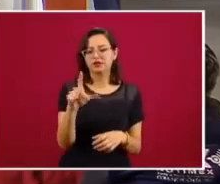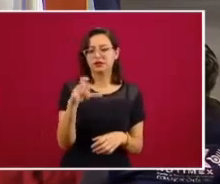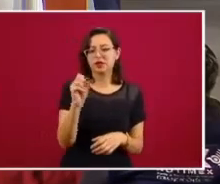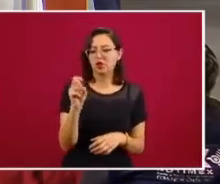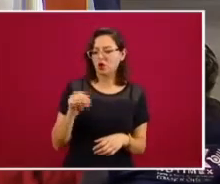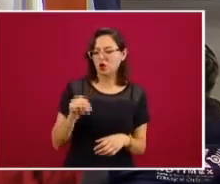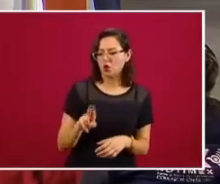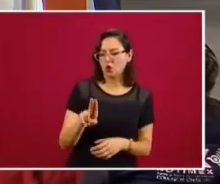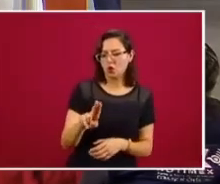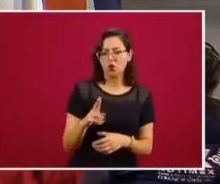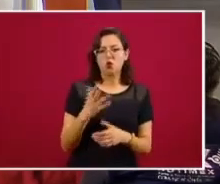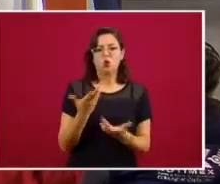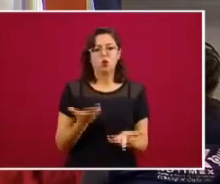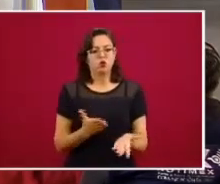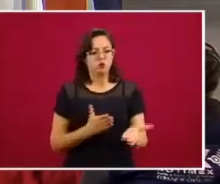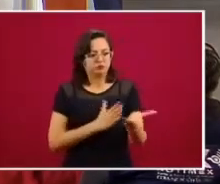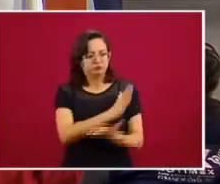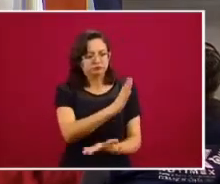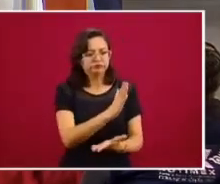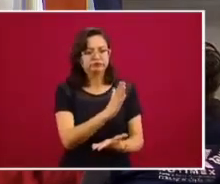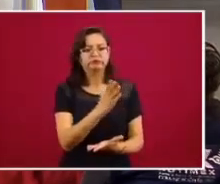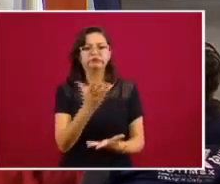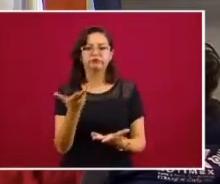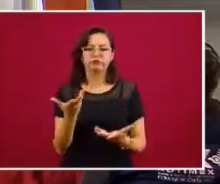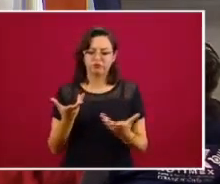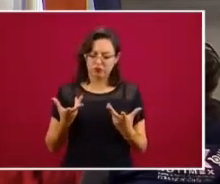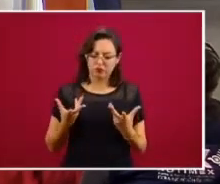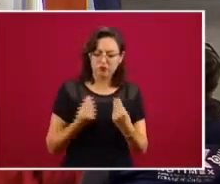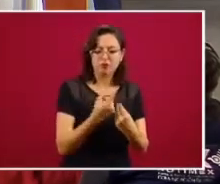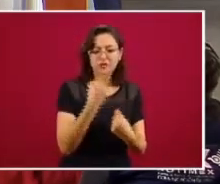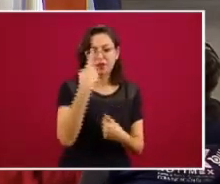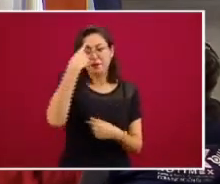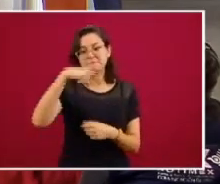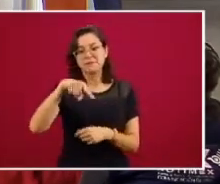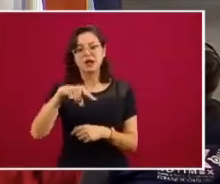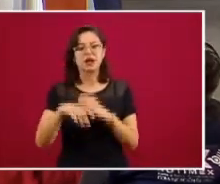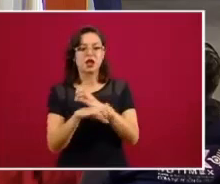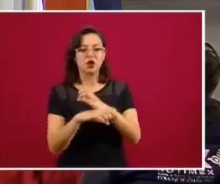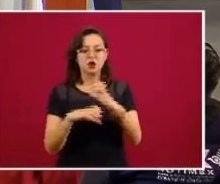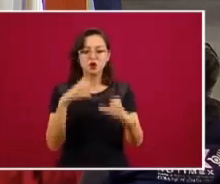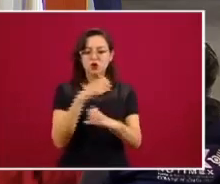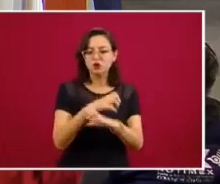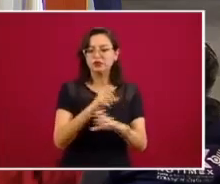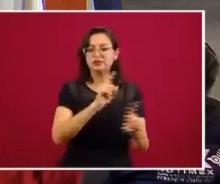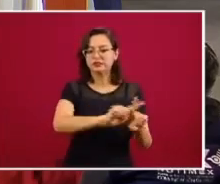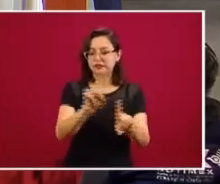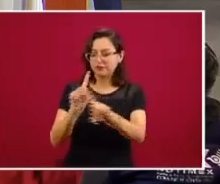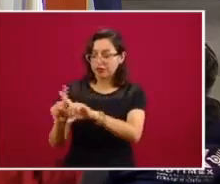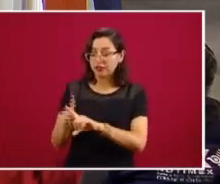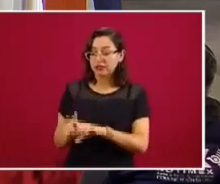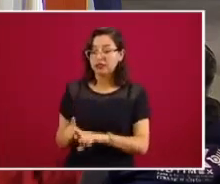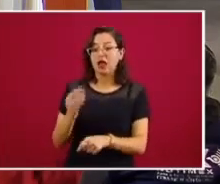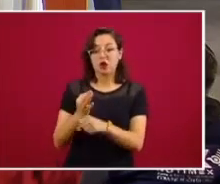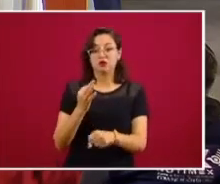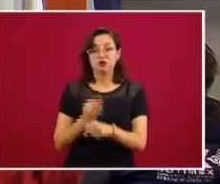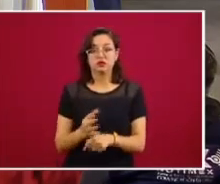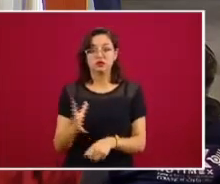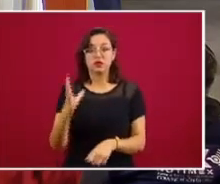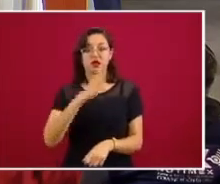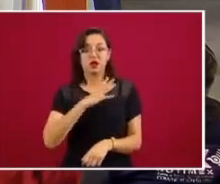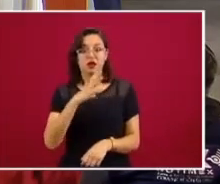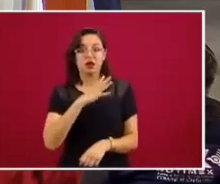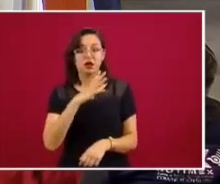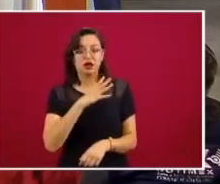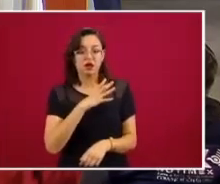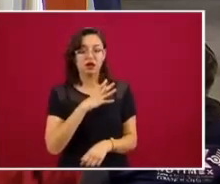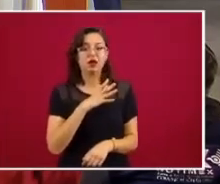para evitar que los insumos que ya tenemos y los que vienen sean motivo de esta